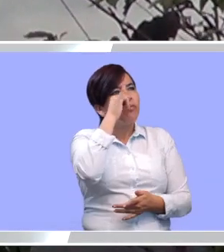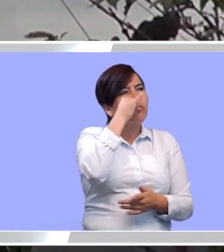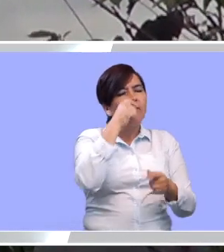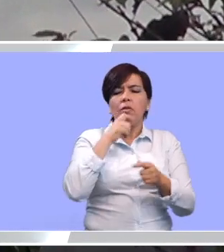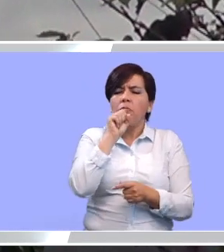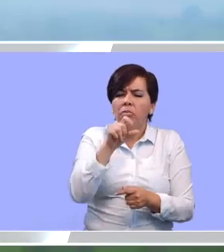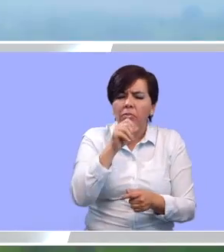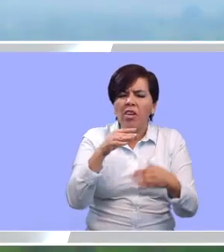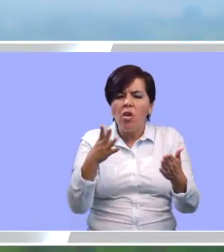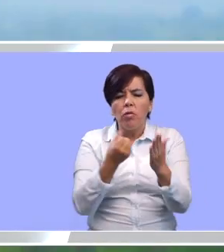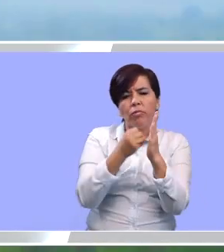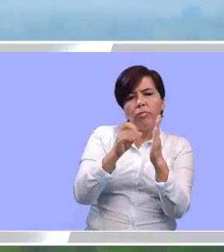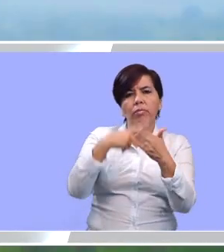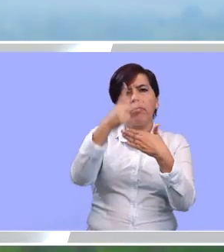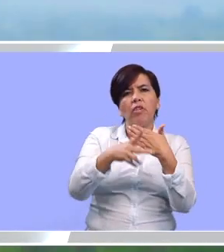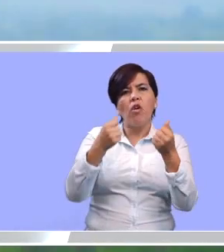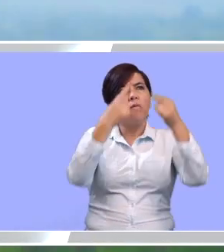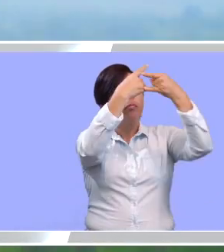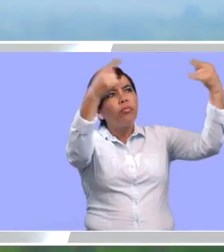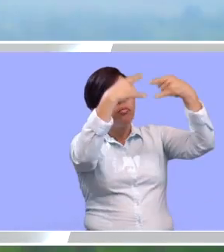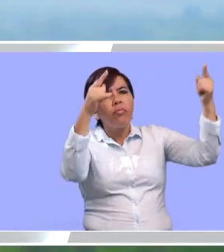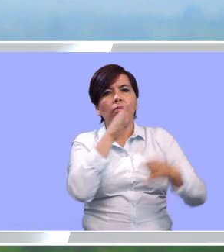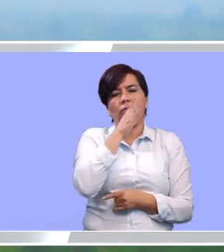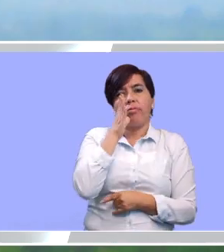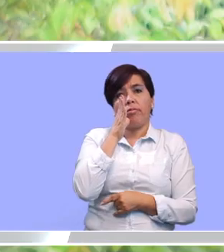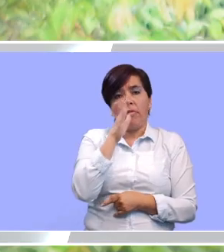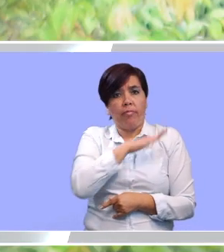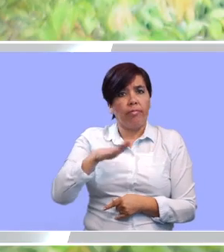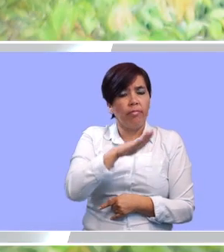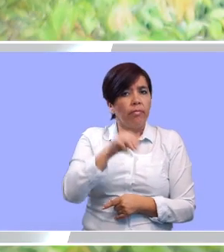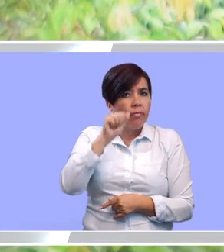ingeniera y ya nos entrevistaron y ya salió el proyecto de electrificación rural.